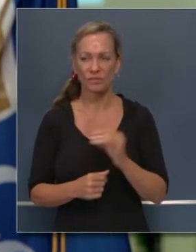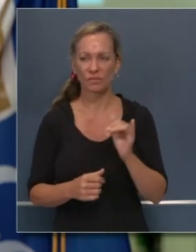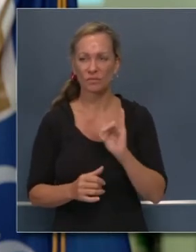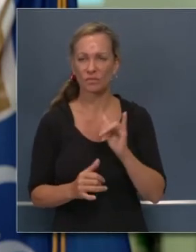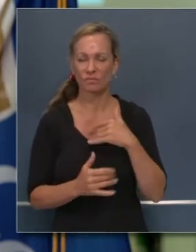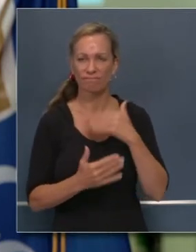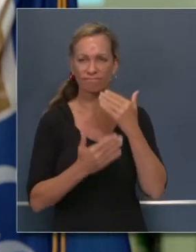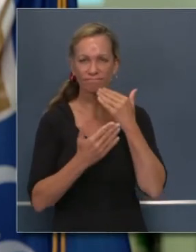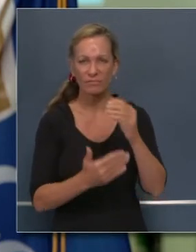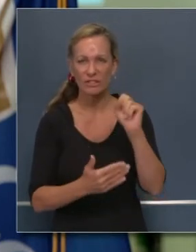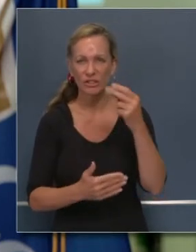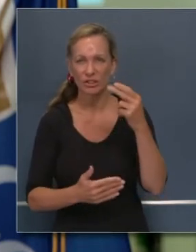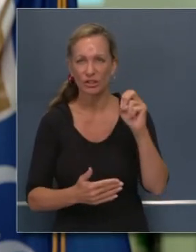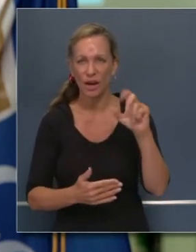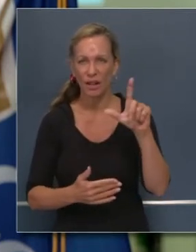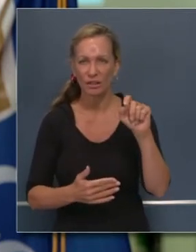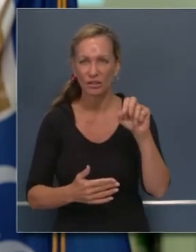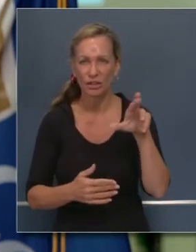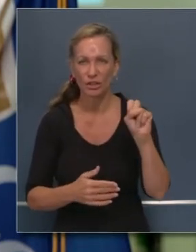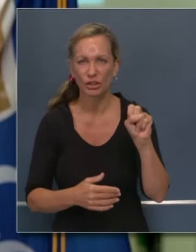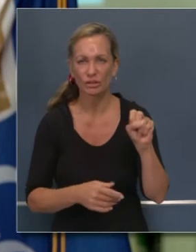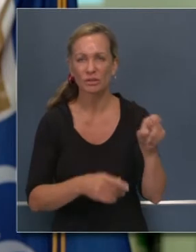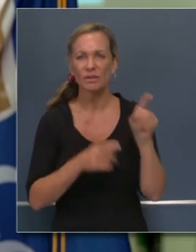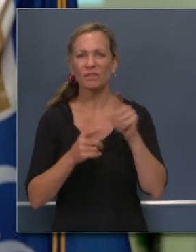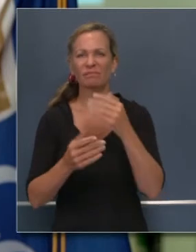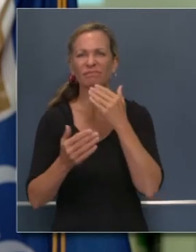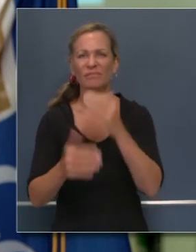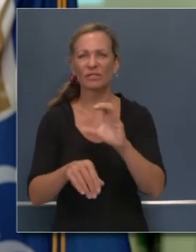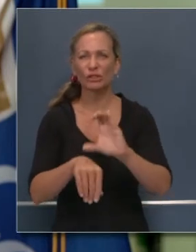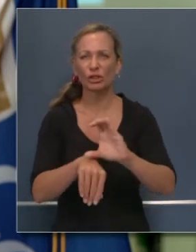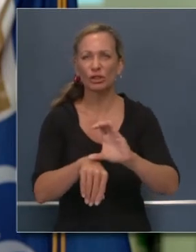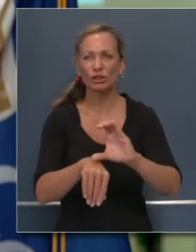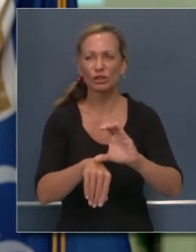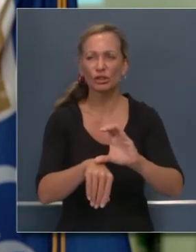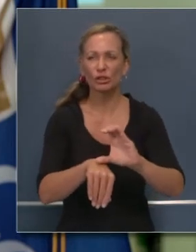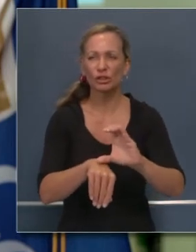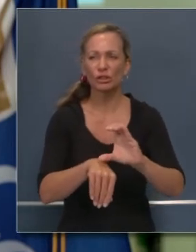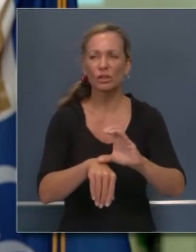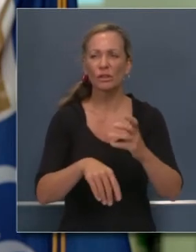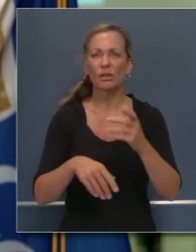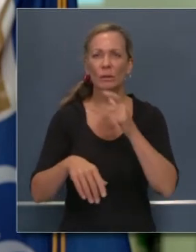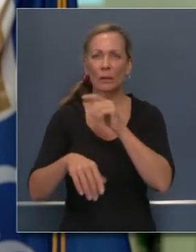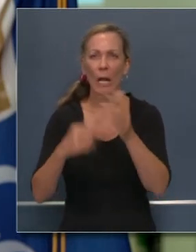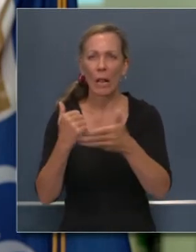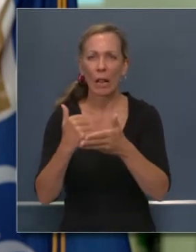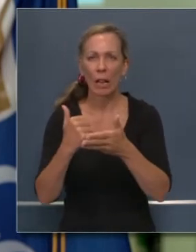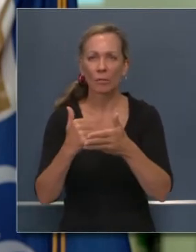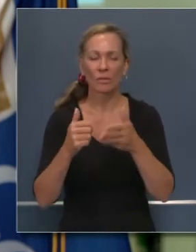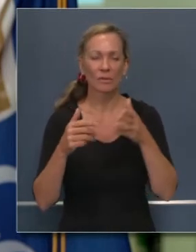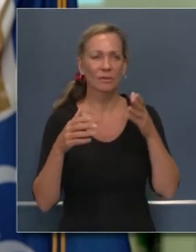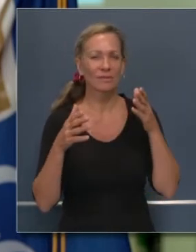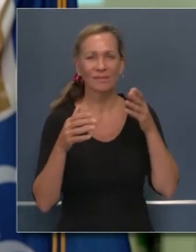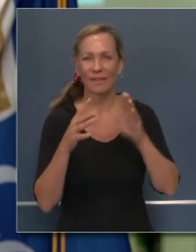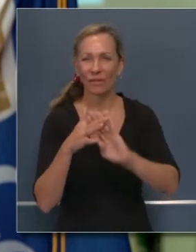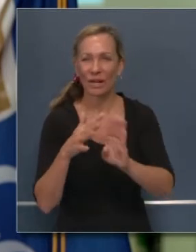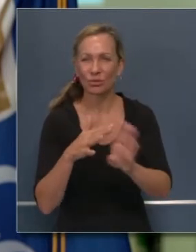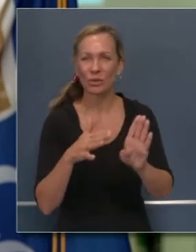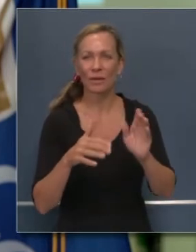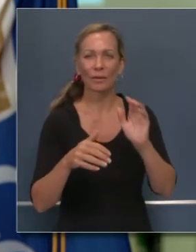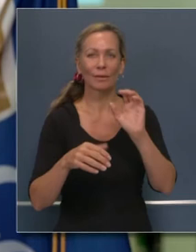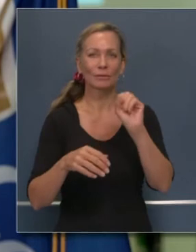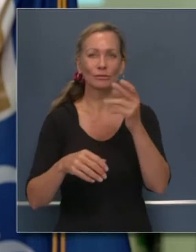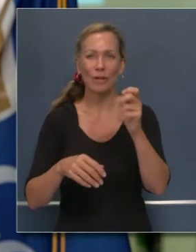que son de corte religioso han hecho ayuda o han ofrecido ayuda a lo largo del espectro